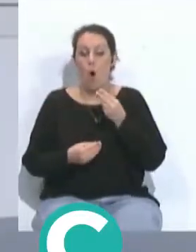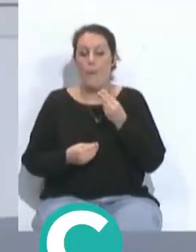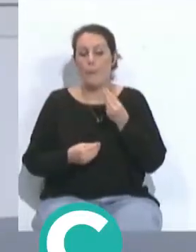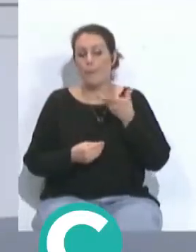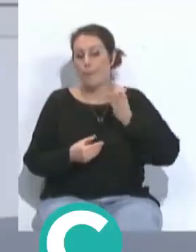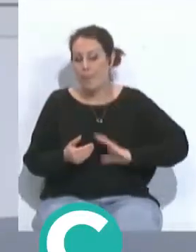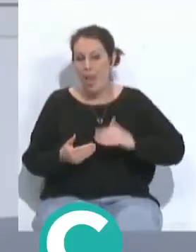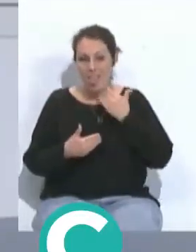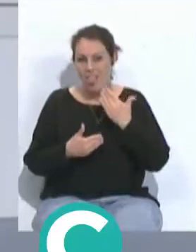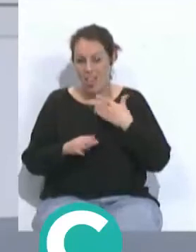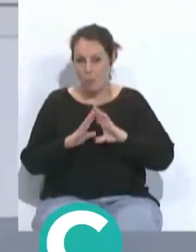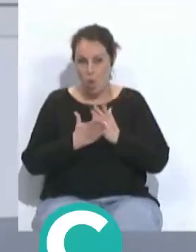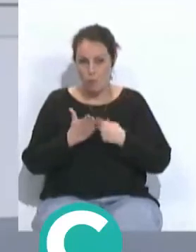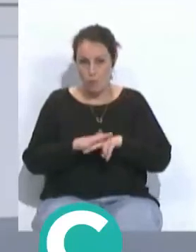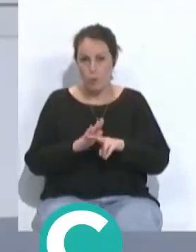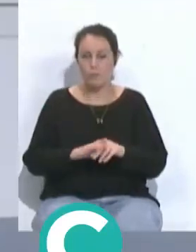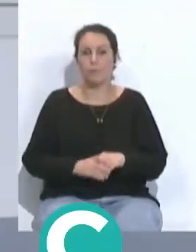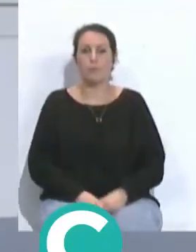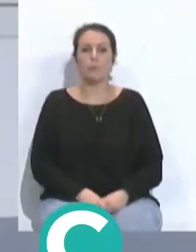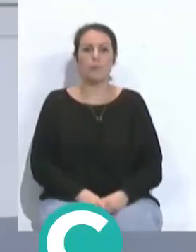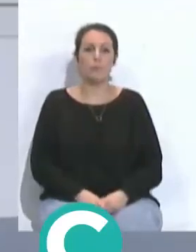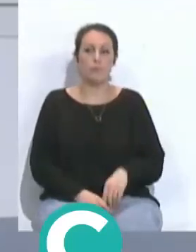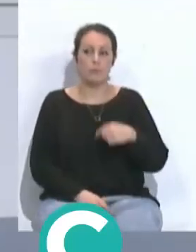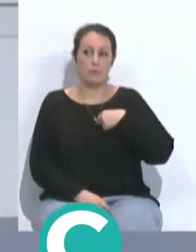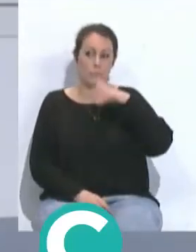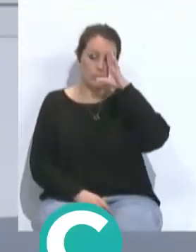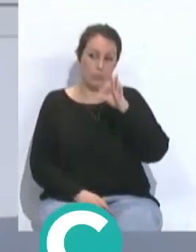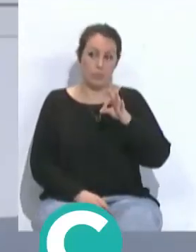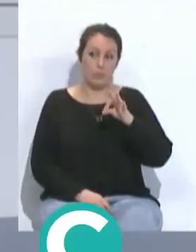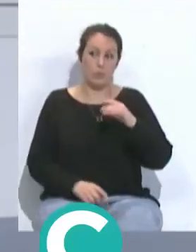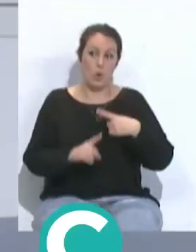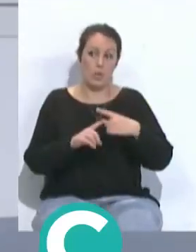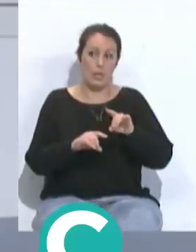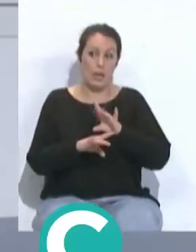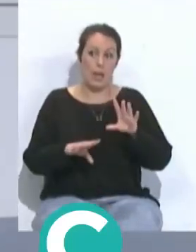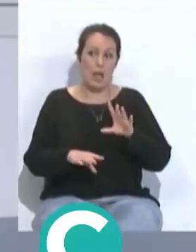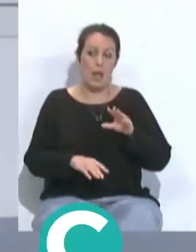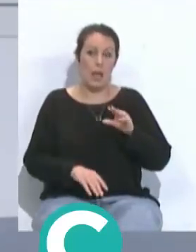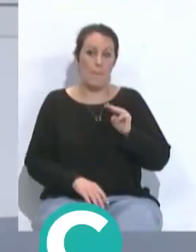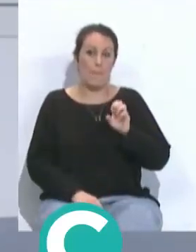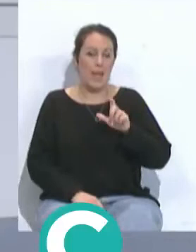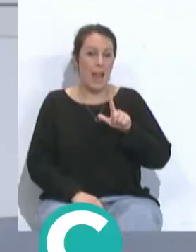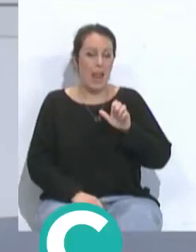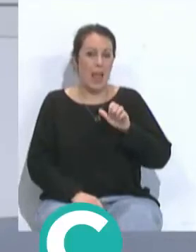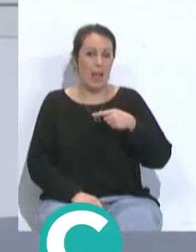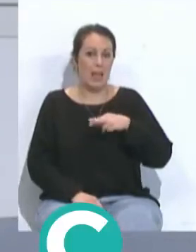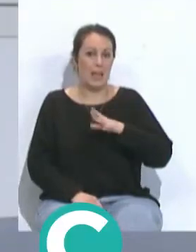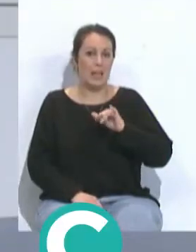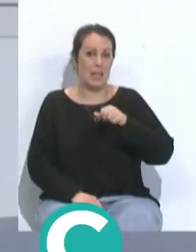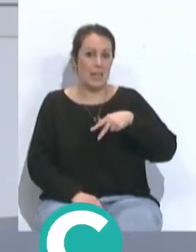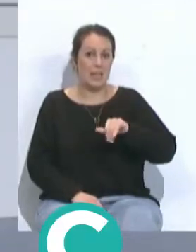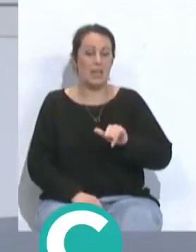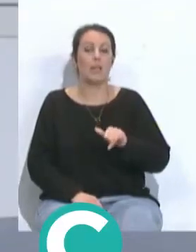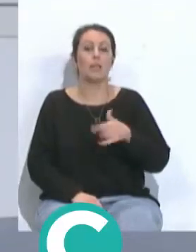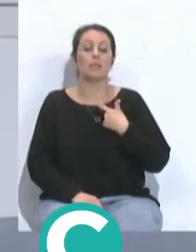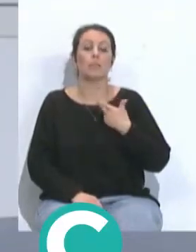mundo del fútbol creo que tiene las cosas claras Pellegrini que bueno que